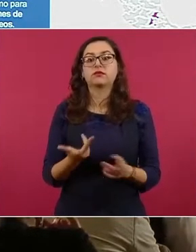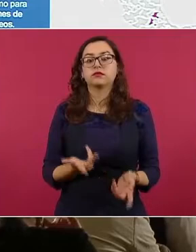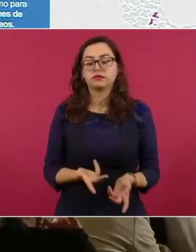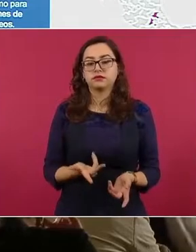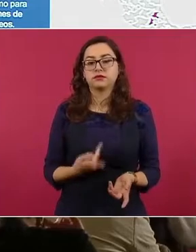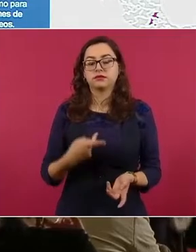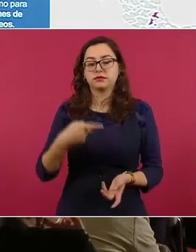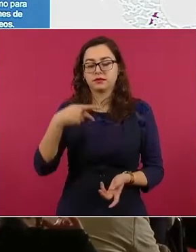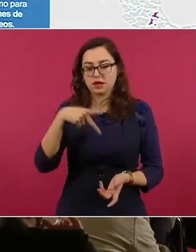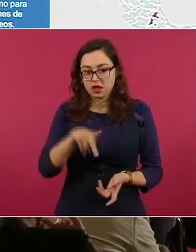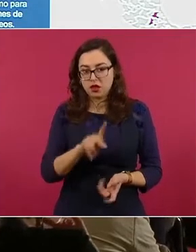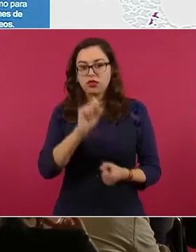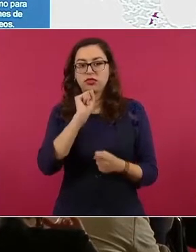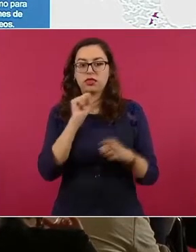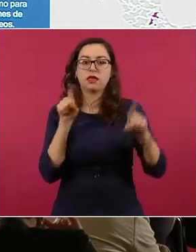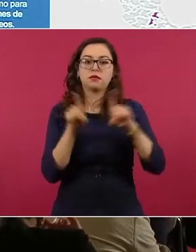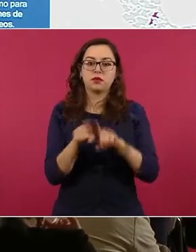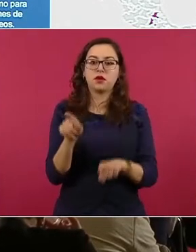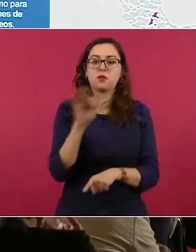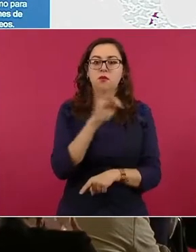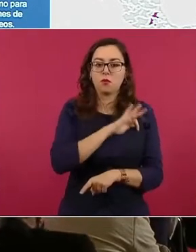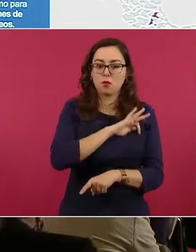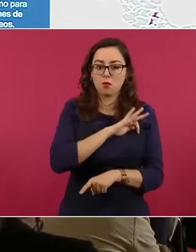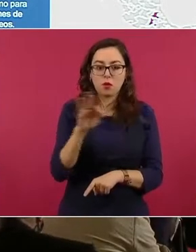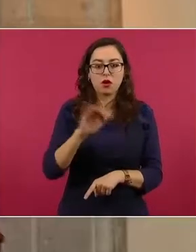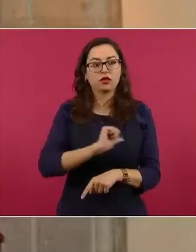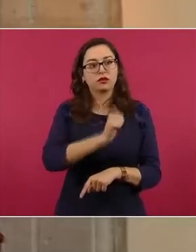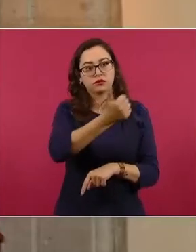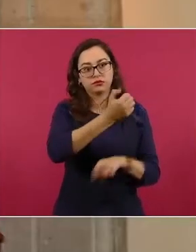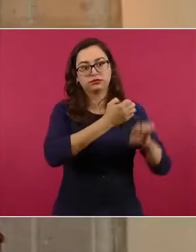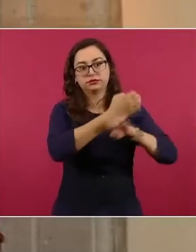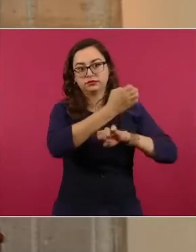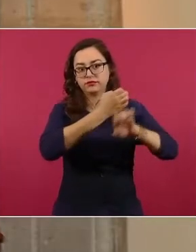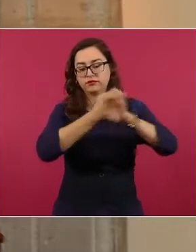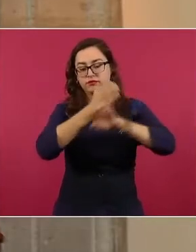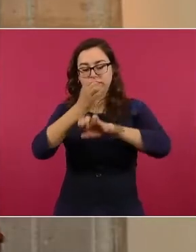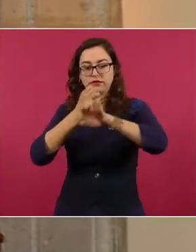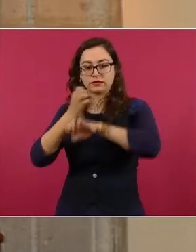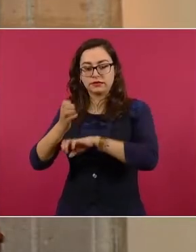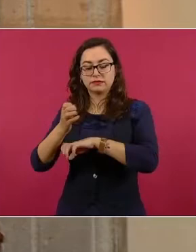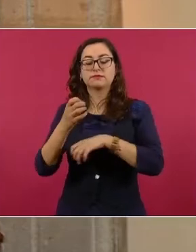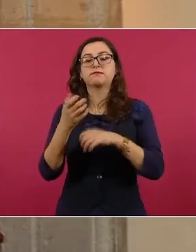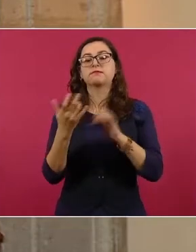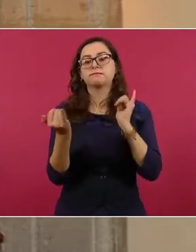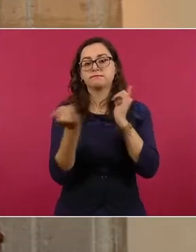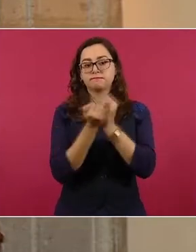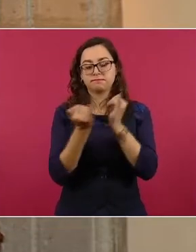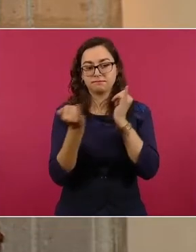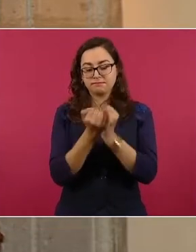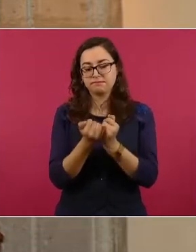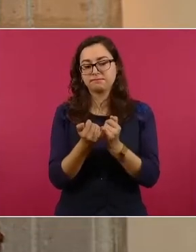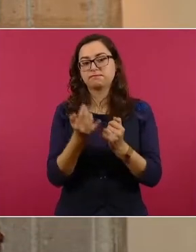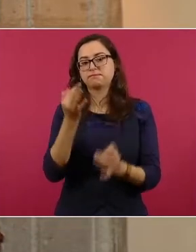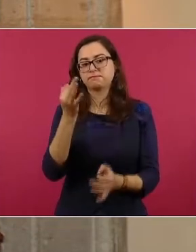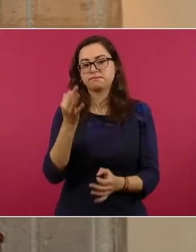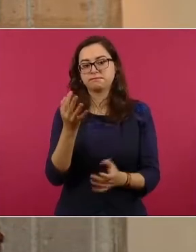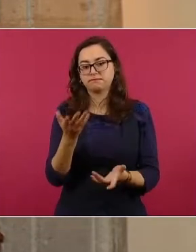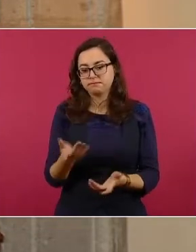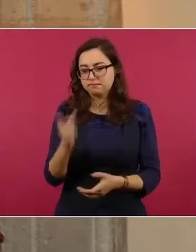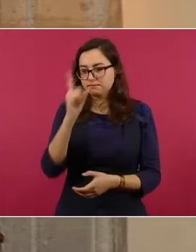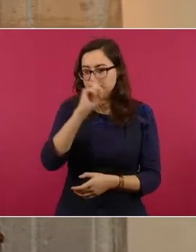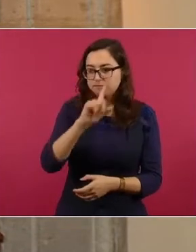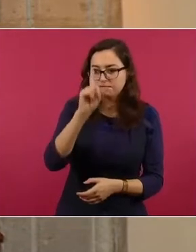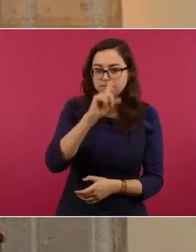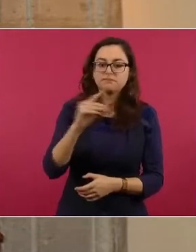realice actividades en todo el país. Y también ha blindado asesoría técnica y jurídica a las